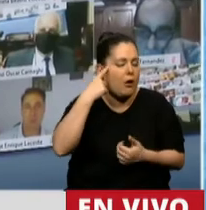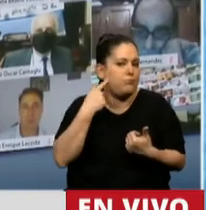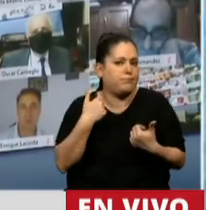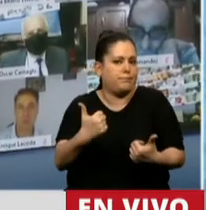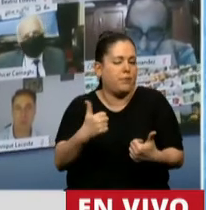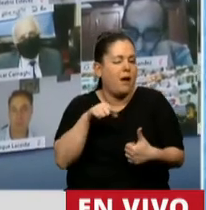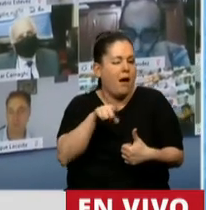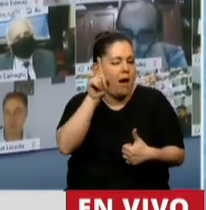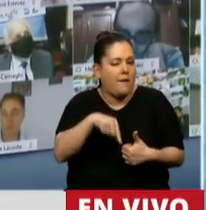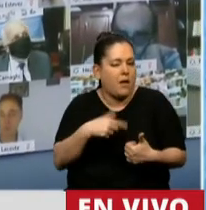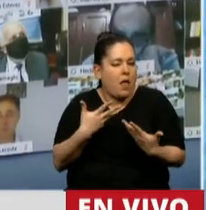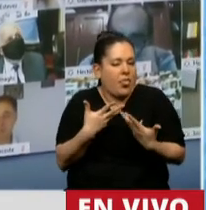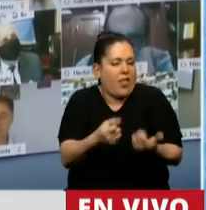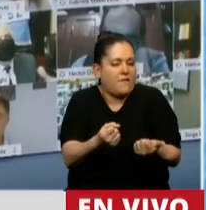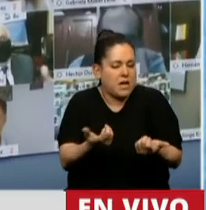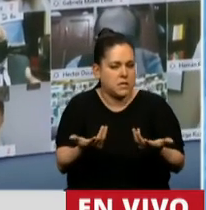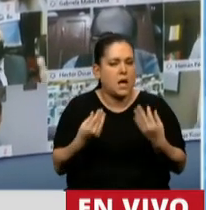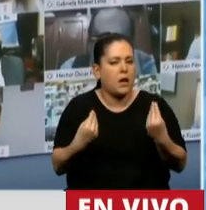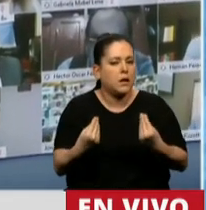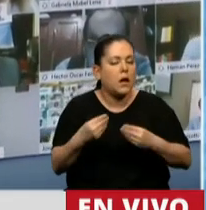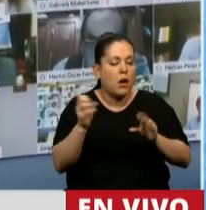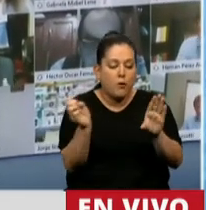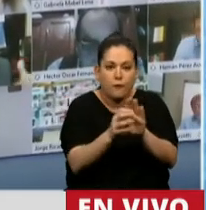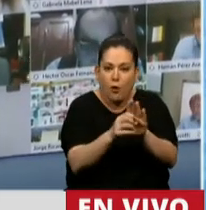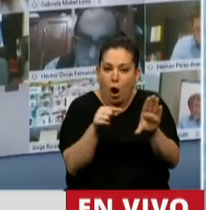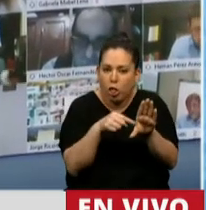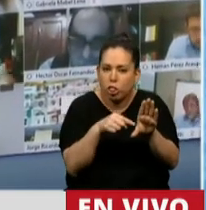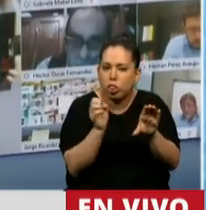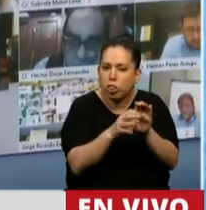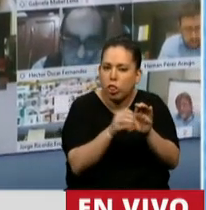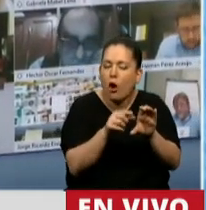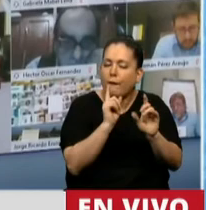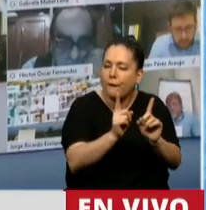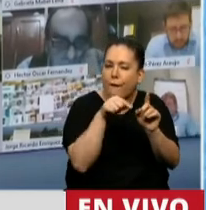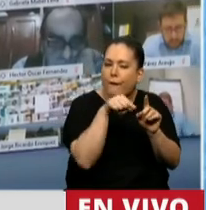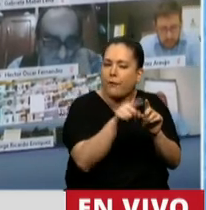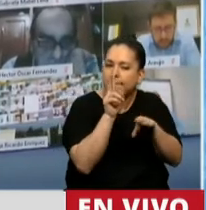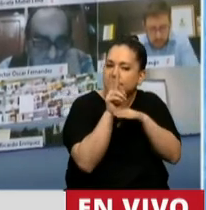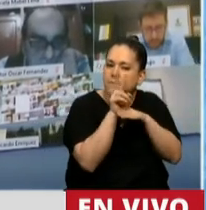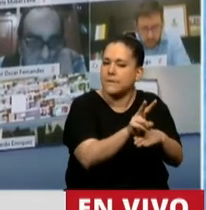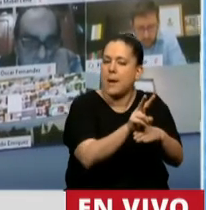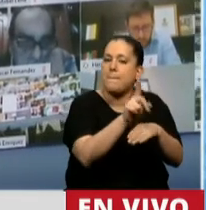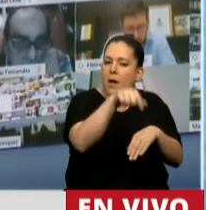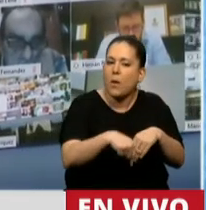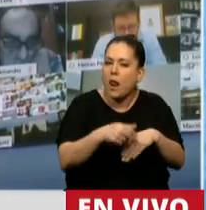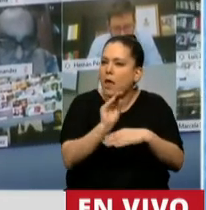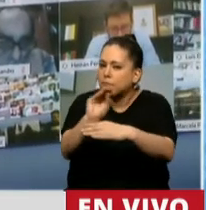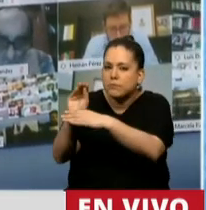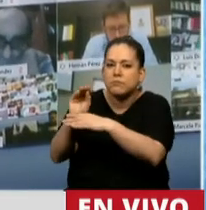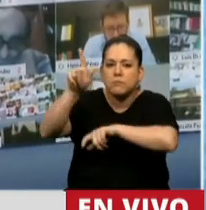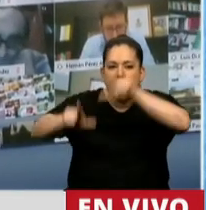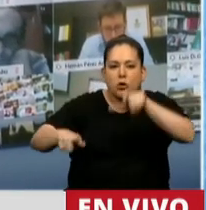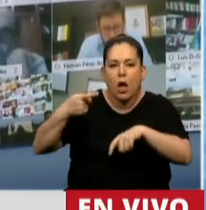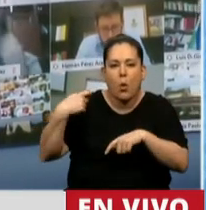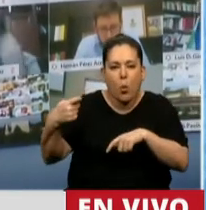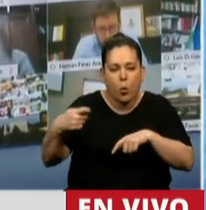que es de defensa, que es de defensa de este Fondo de Sustentabilidad que va a proteger a jubilados